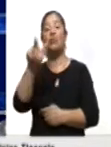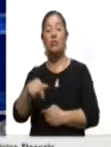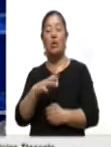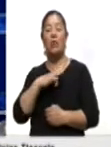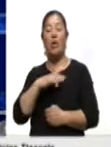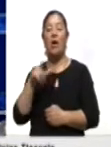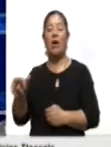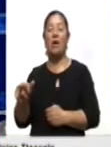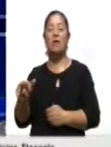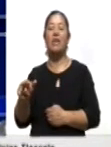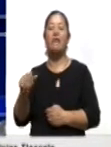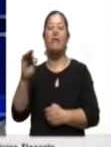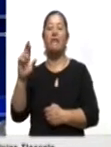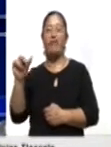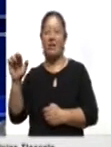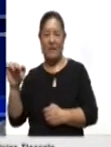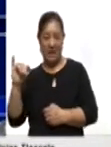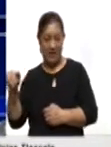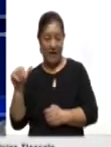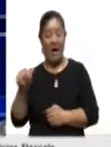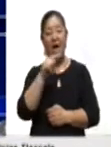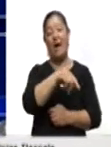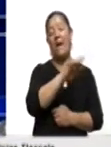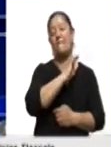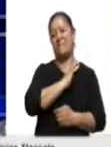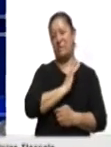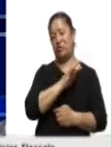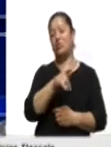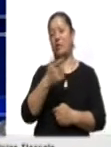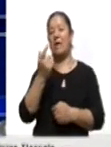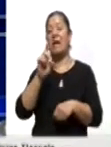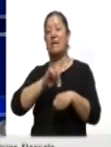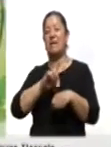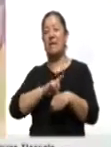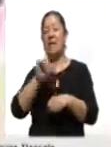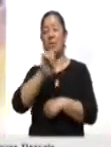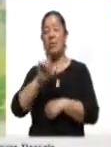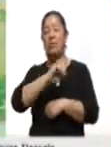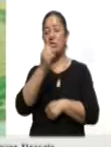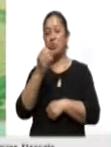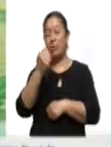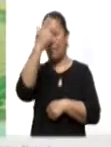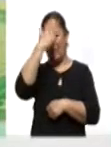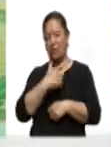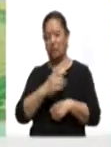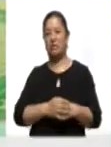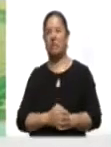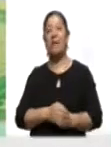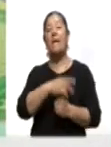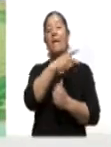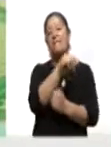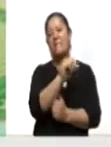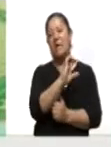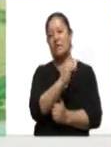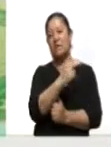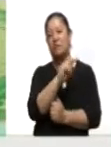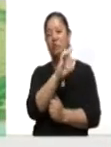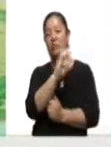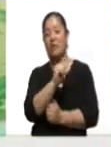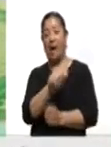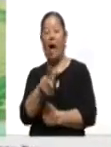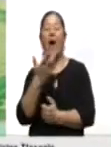visita al equipo del Pachuca. Esto el día lunes a las 9 de la noche. Así que estos son los encuentros de la agenda